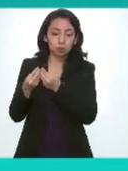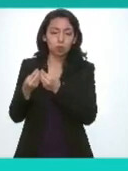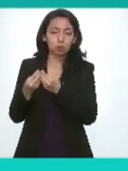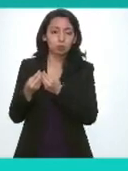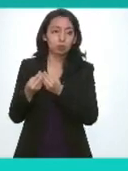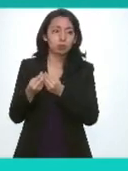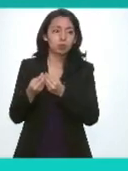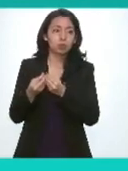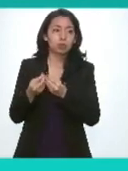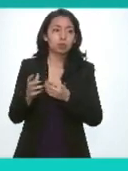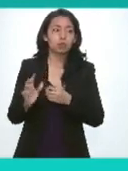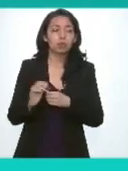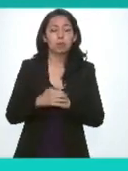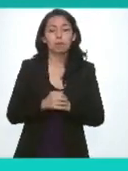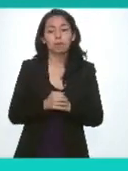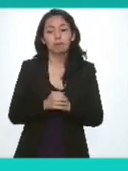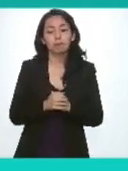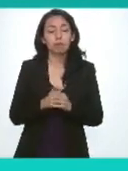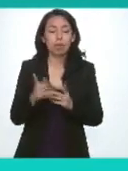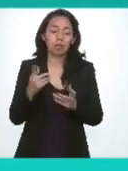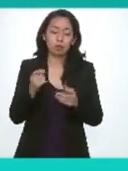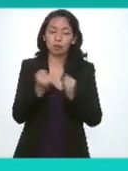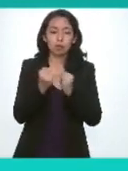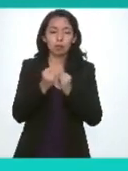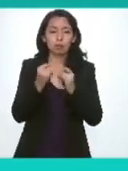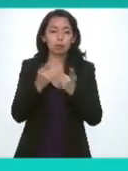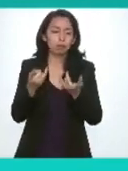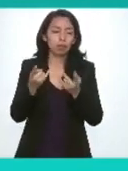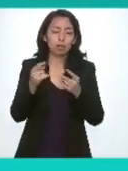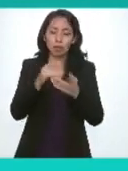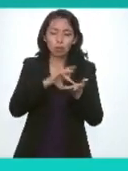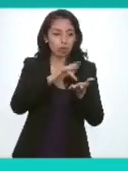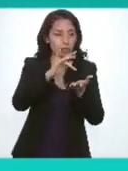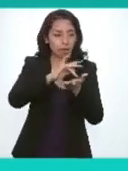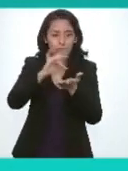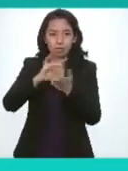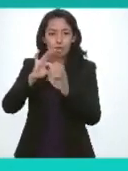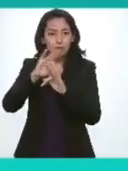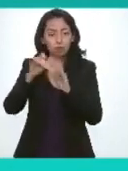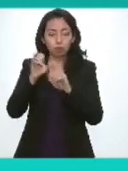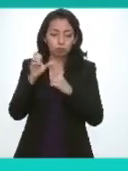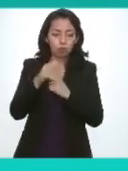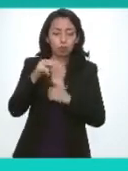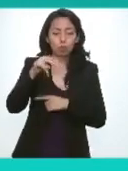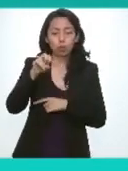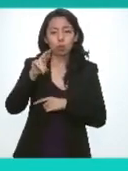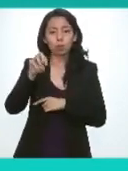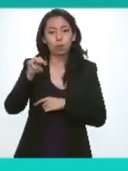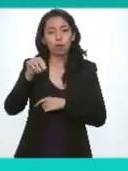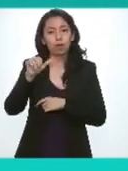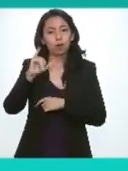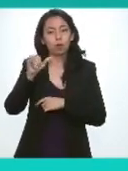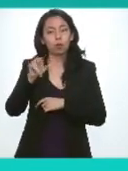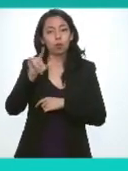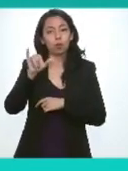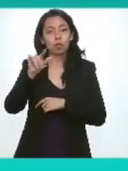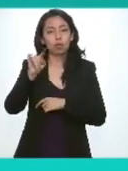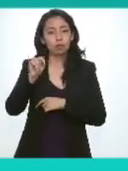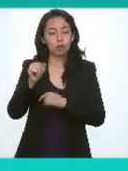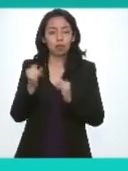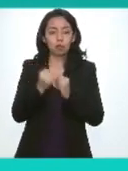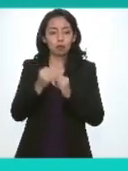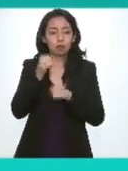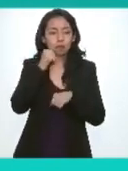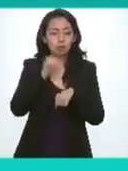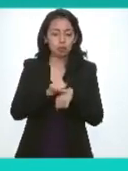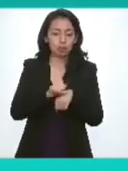junto con la propia secretaria ejecutiva del sistema para lo cual agradezco tanto a la comisionada Norma Julieta del Río Venegas como al propio secretario